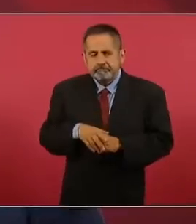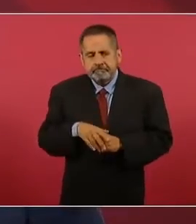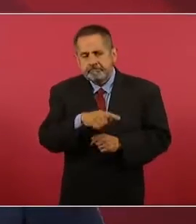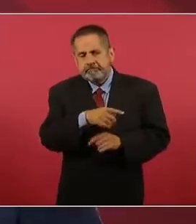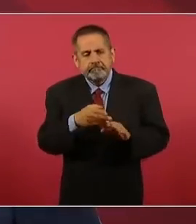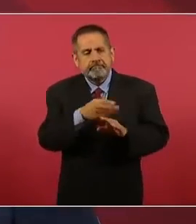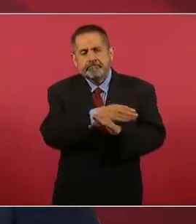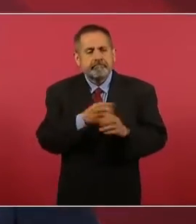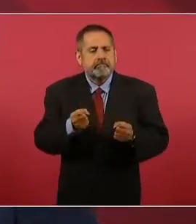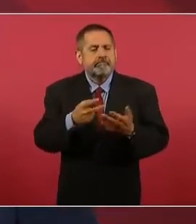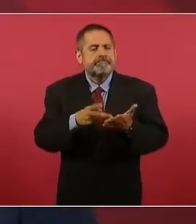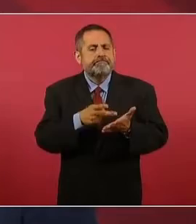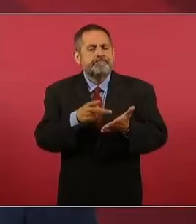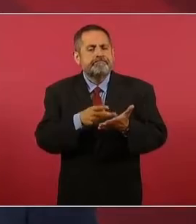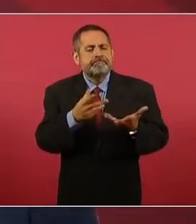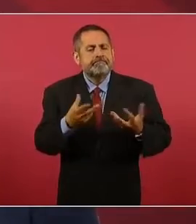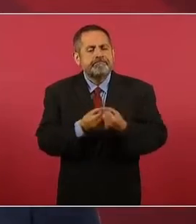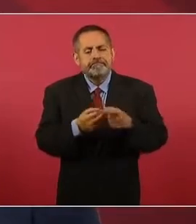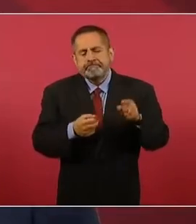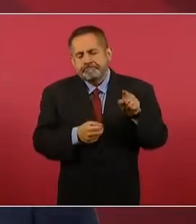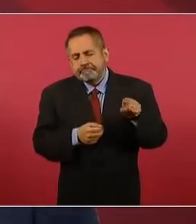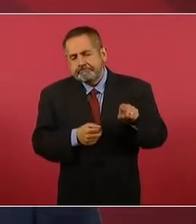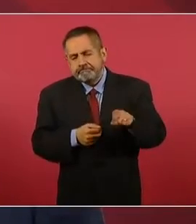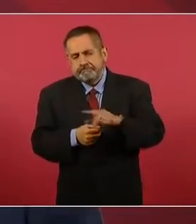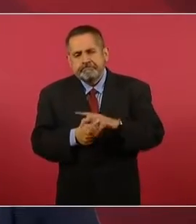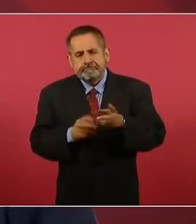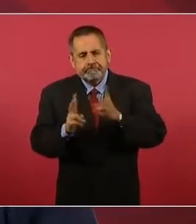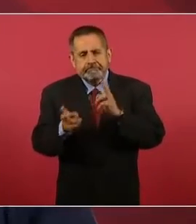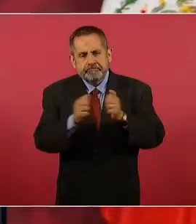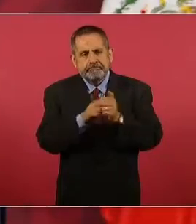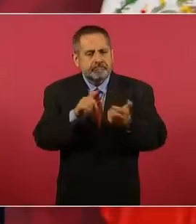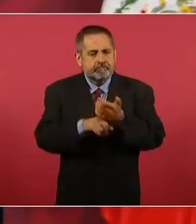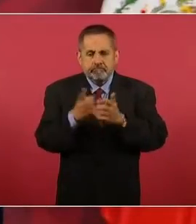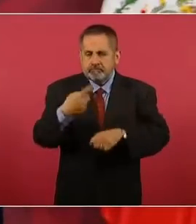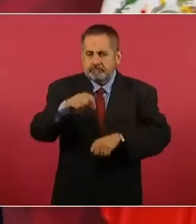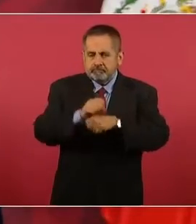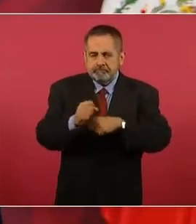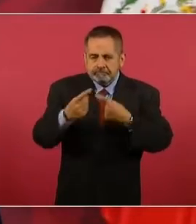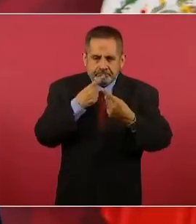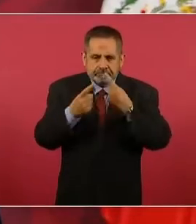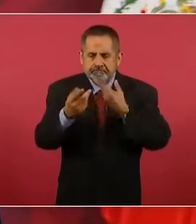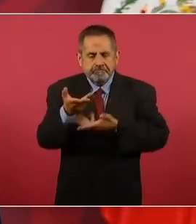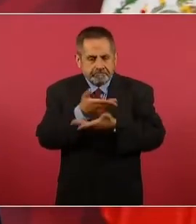hablabas con él a la semana?